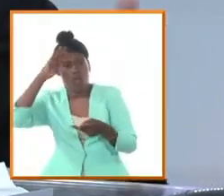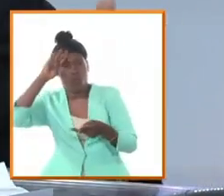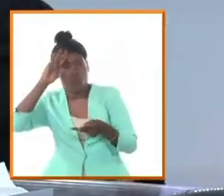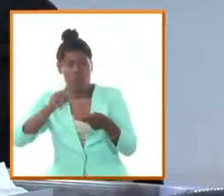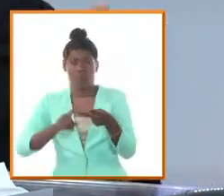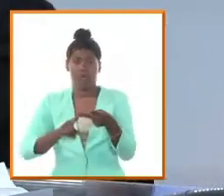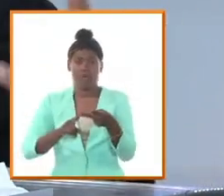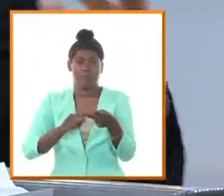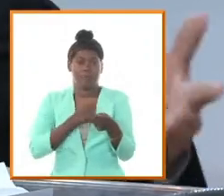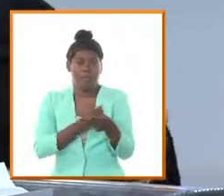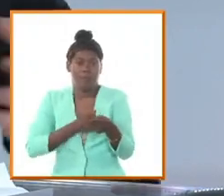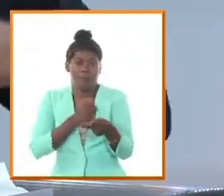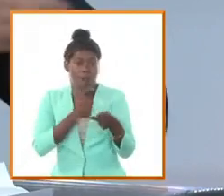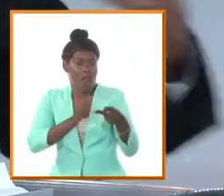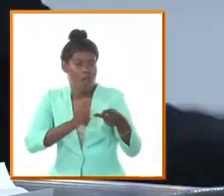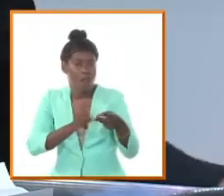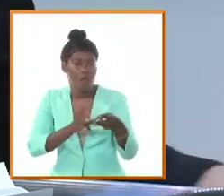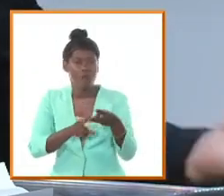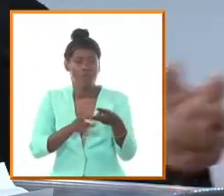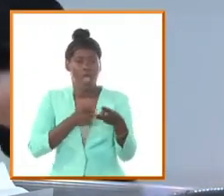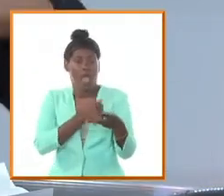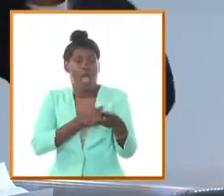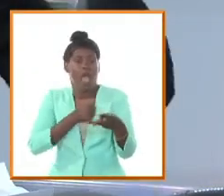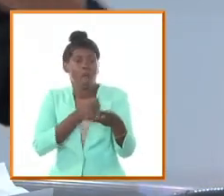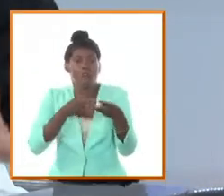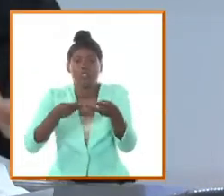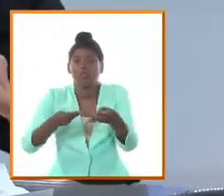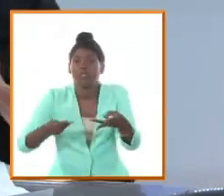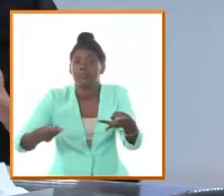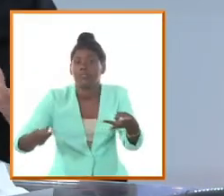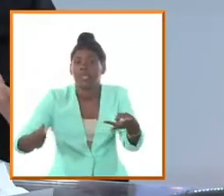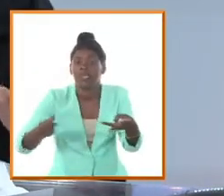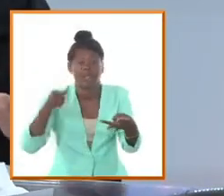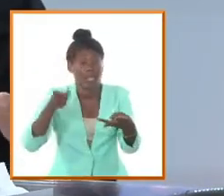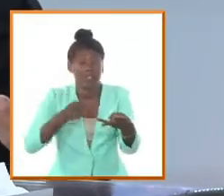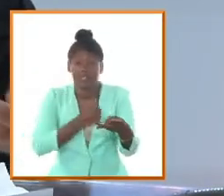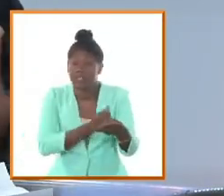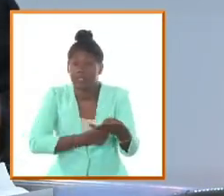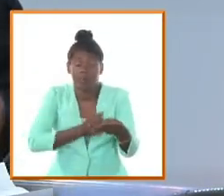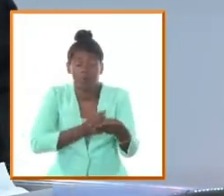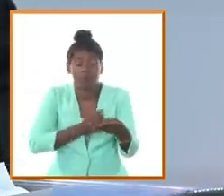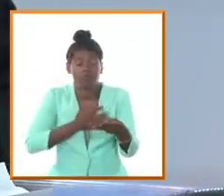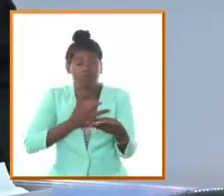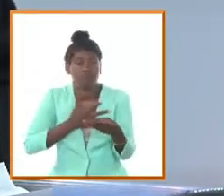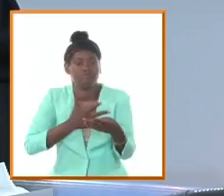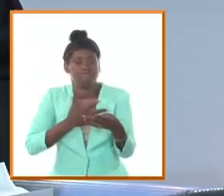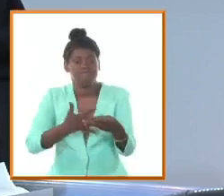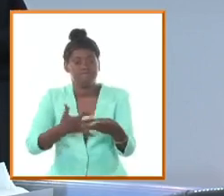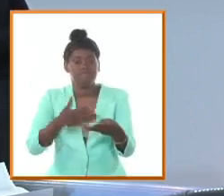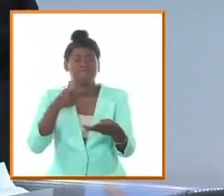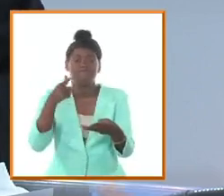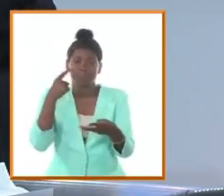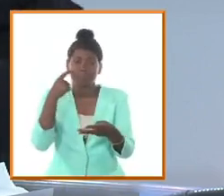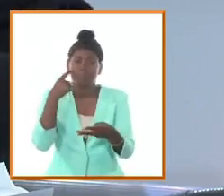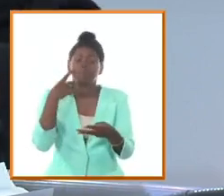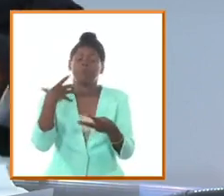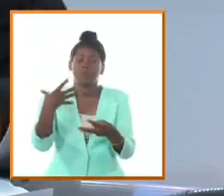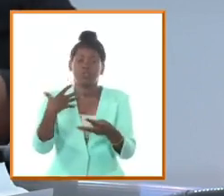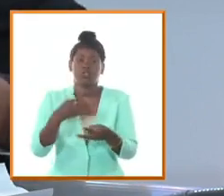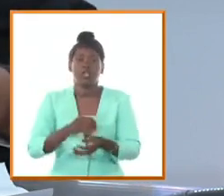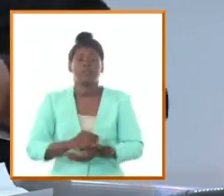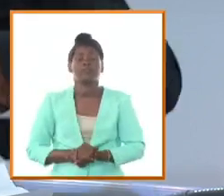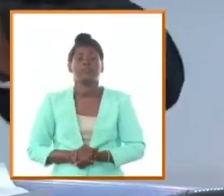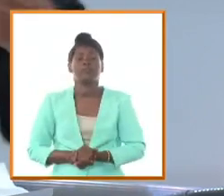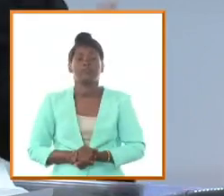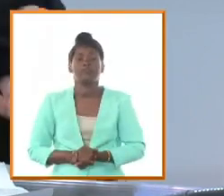por su región pero también por toda Cuba y es el amor también por por la